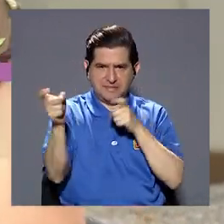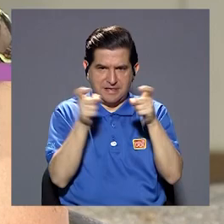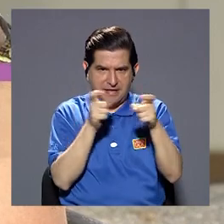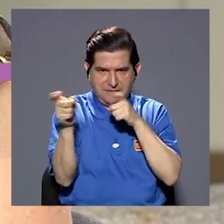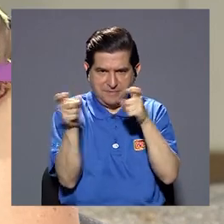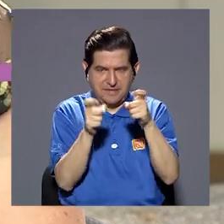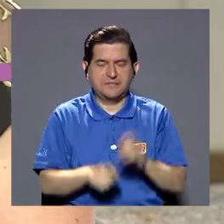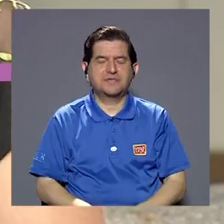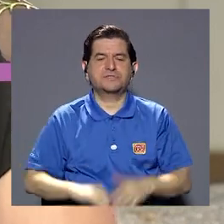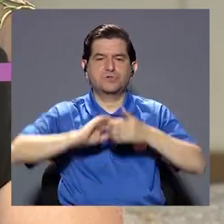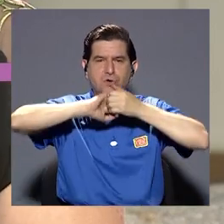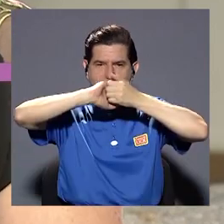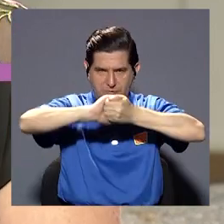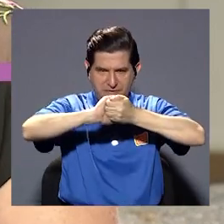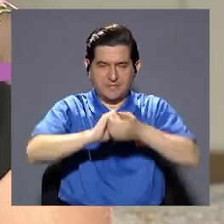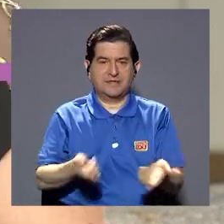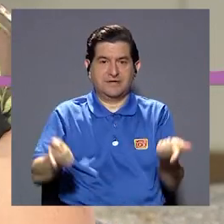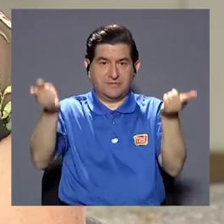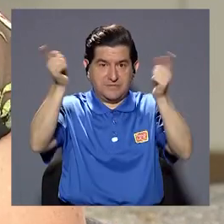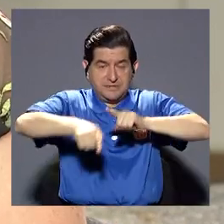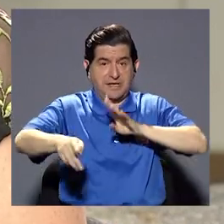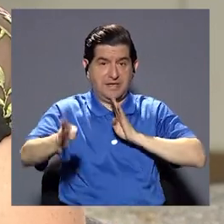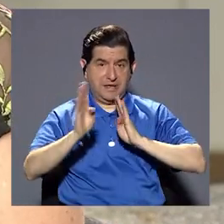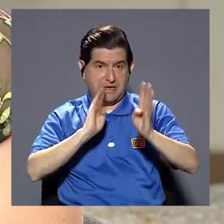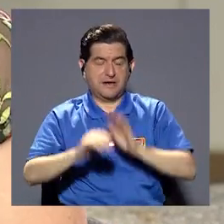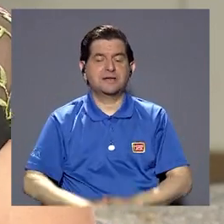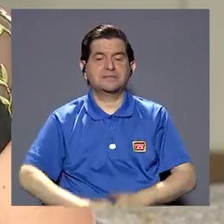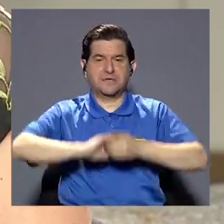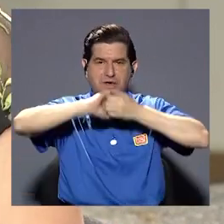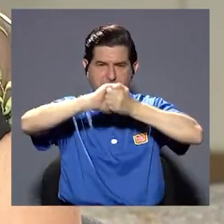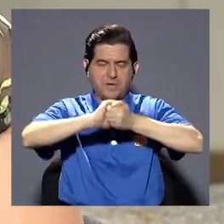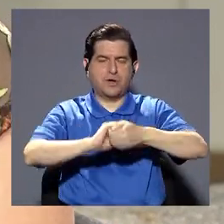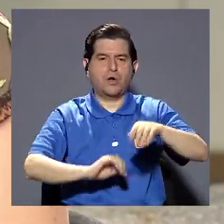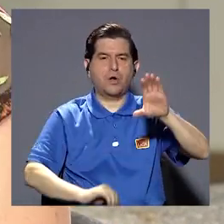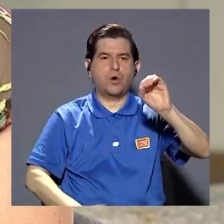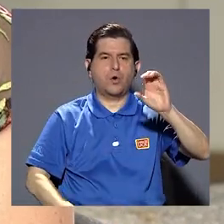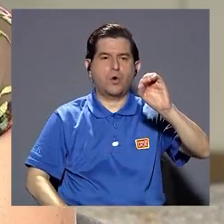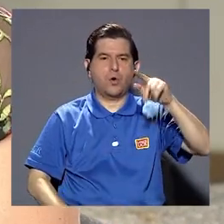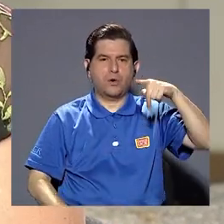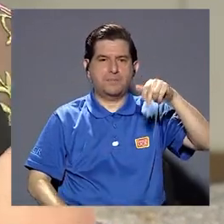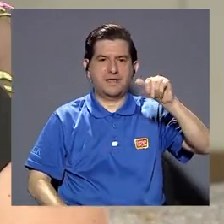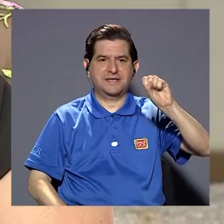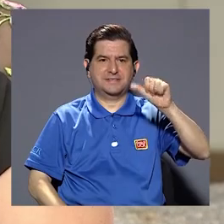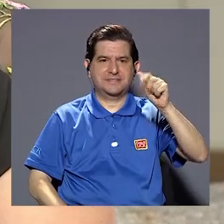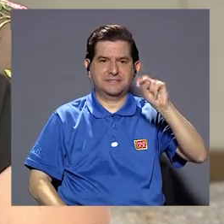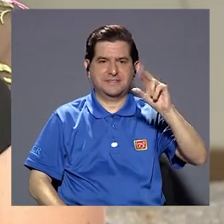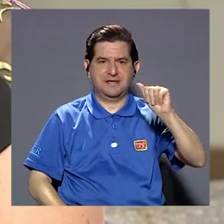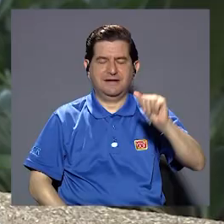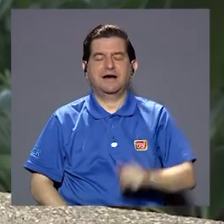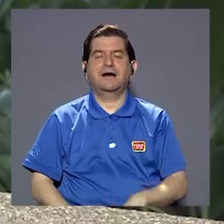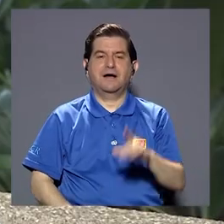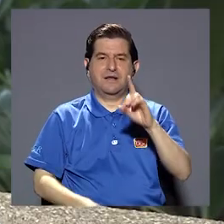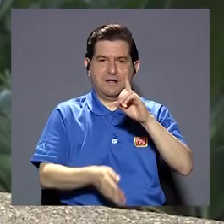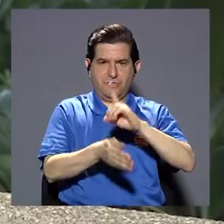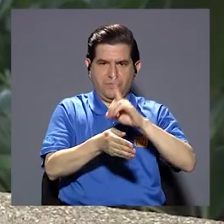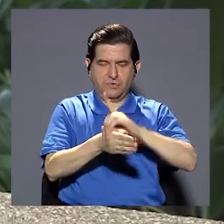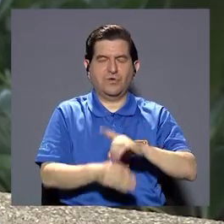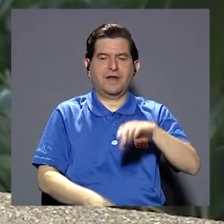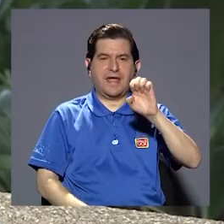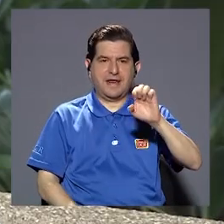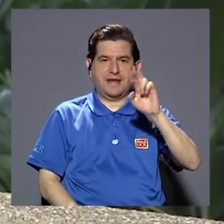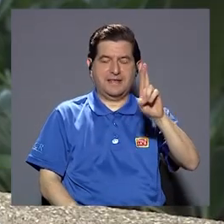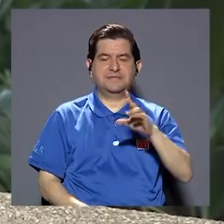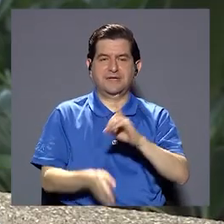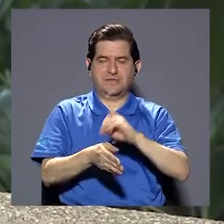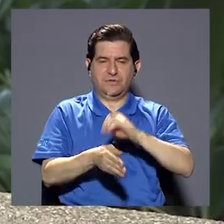administrados por cooperativas en este caso vamos a hablar de la cooperativa copesana está con nosotros la doctora elisa